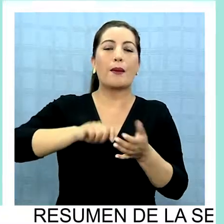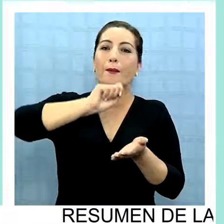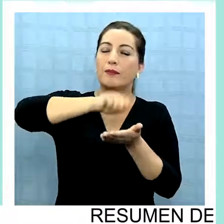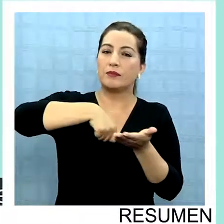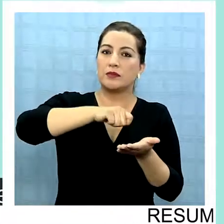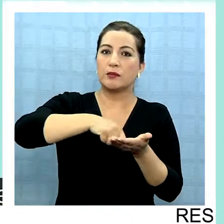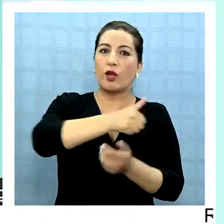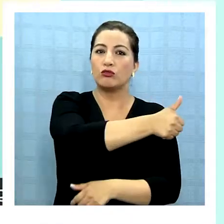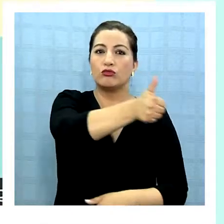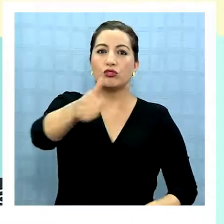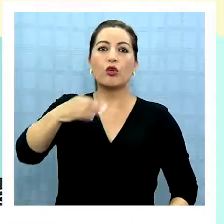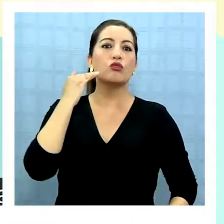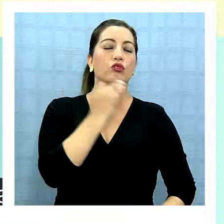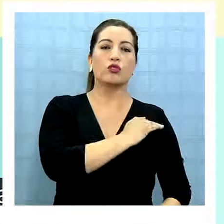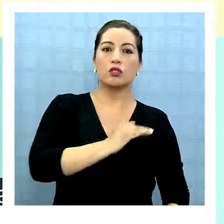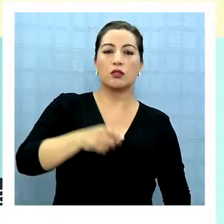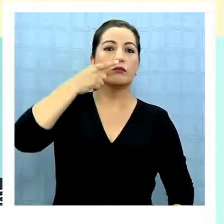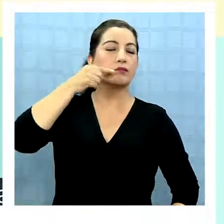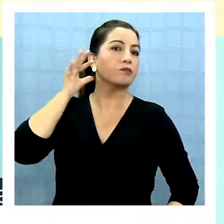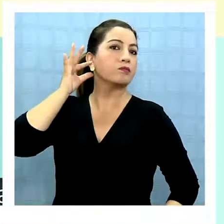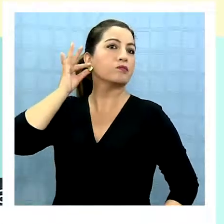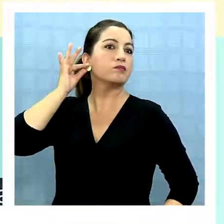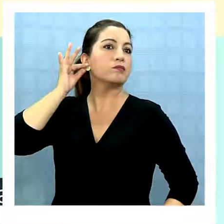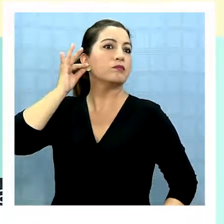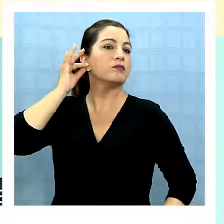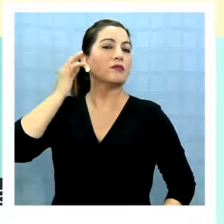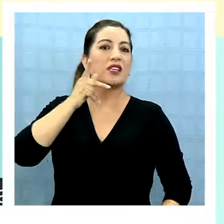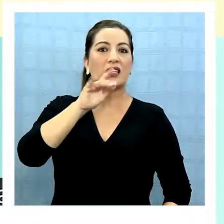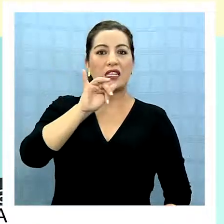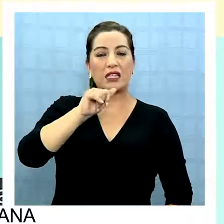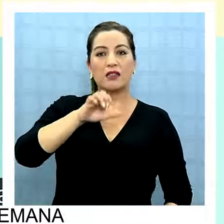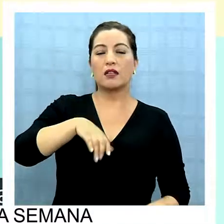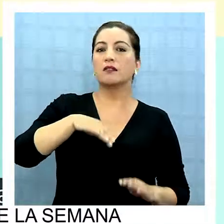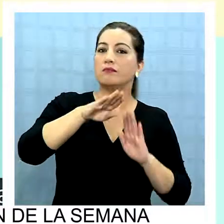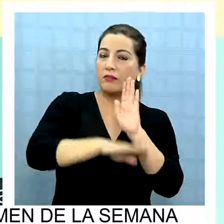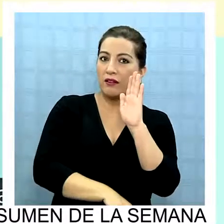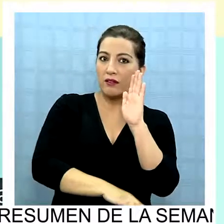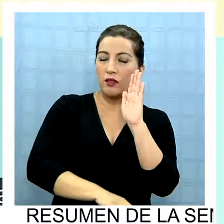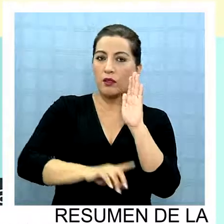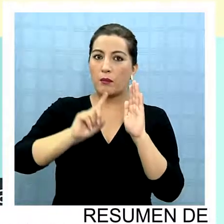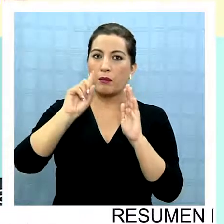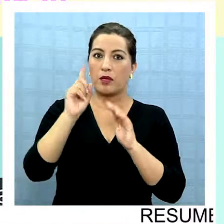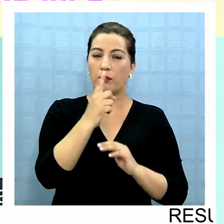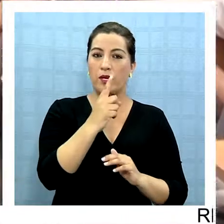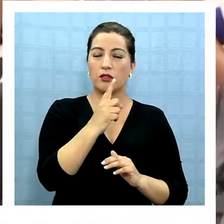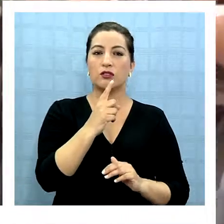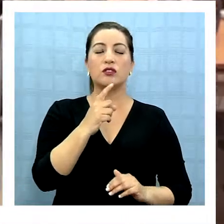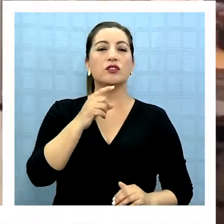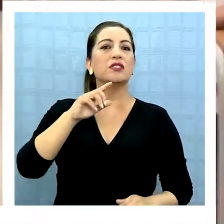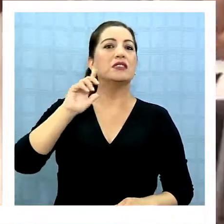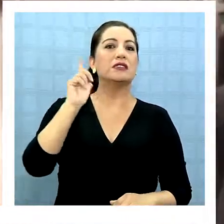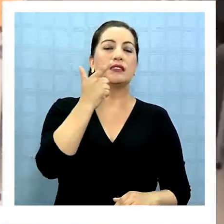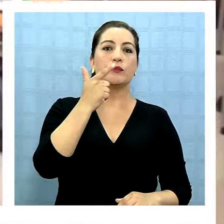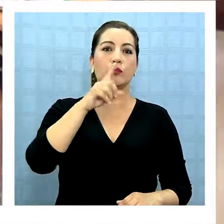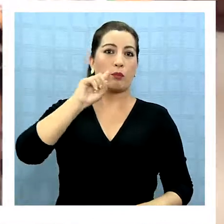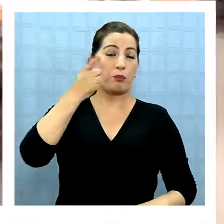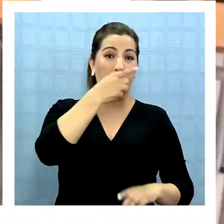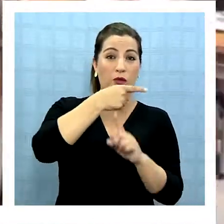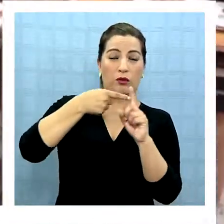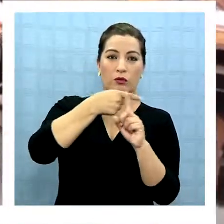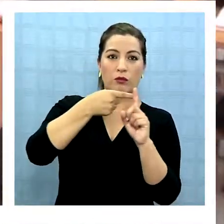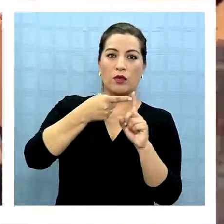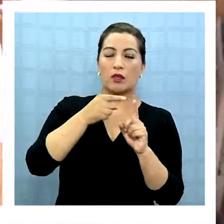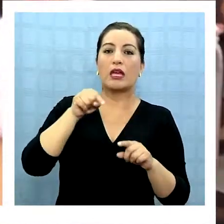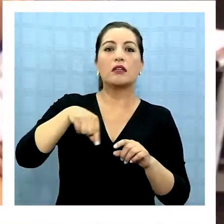matrícula a todos los niños de la región de los niveles pre-kínder, kínder, primero y séptimo básico y primero medio,